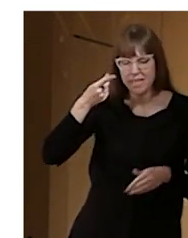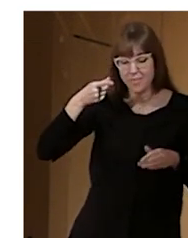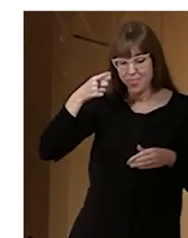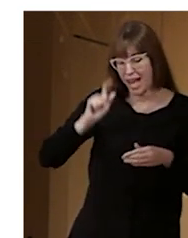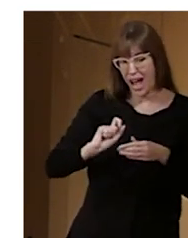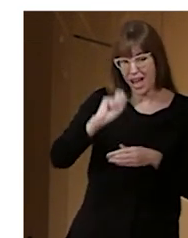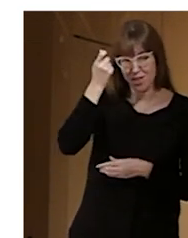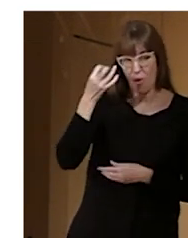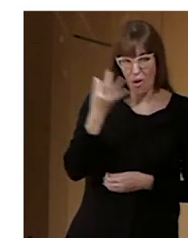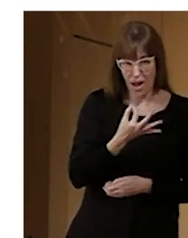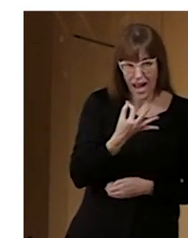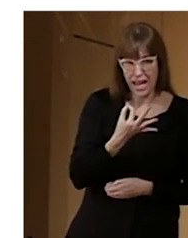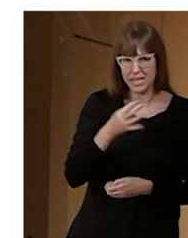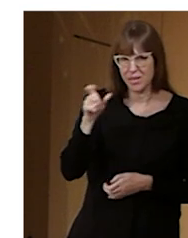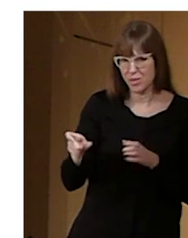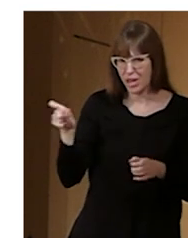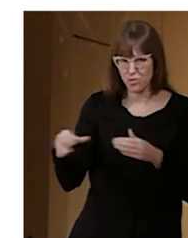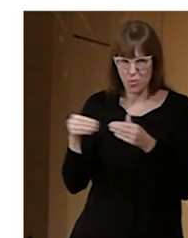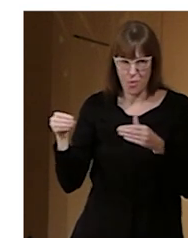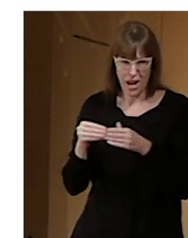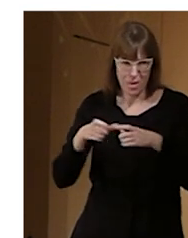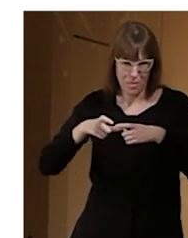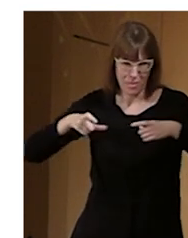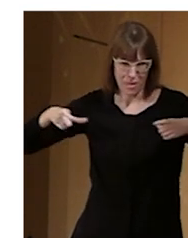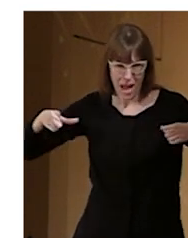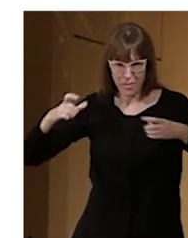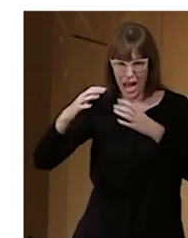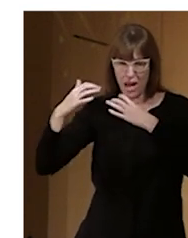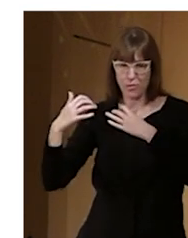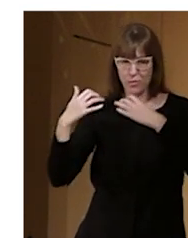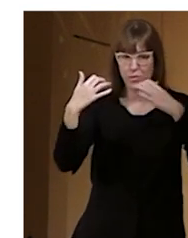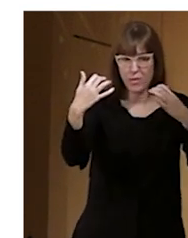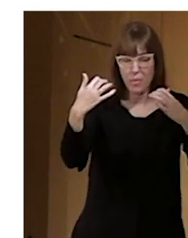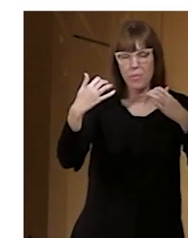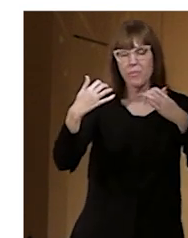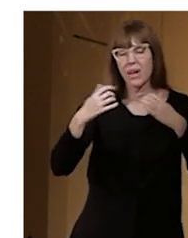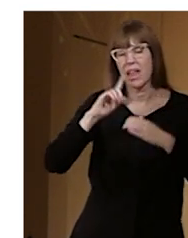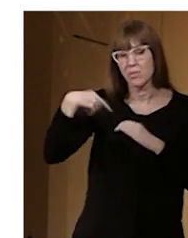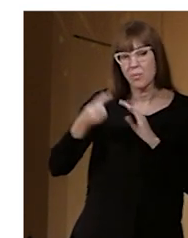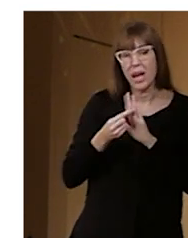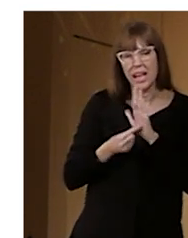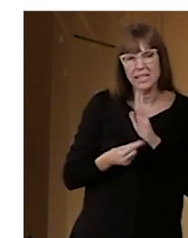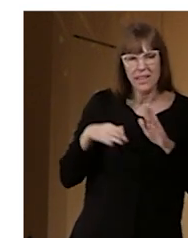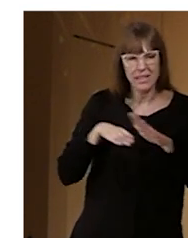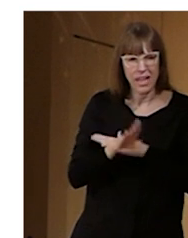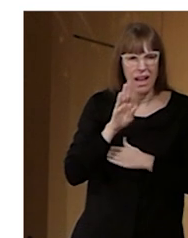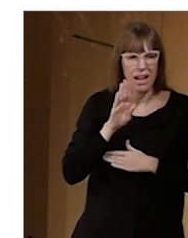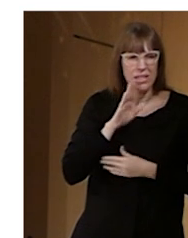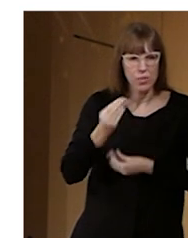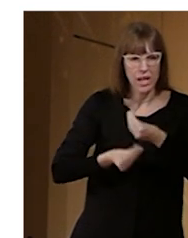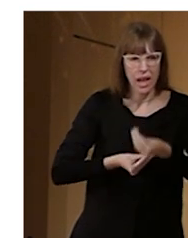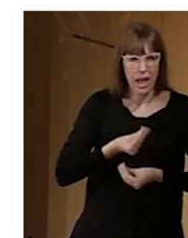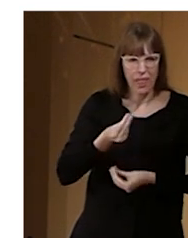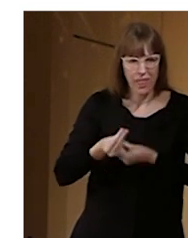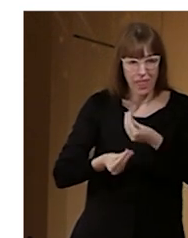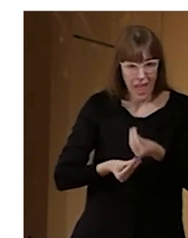usuarios y fidelidad a la hora de, pues eso, de personas que utilizan las medidas de accesibilidad, son aquellas que saben quiénes son esas